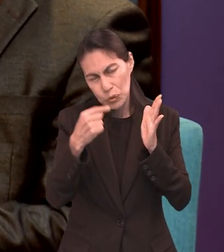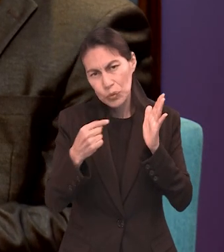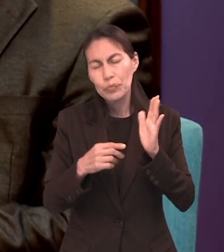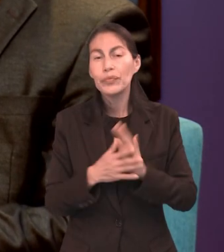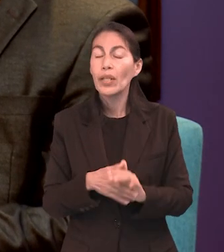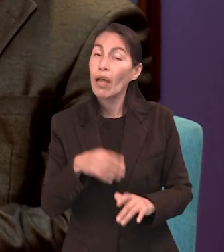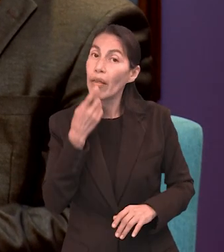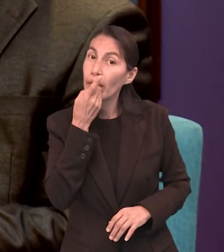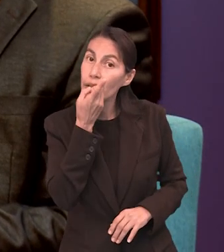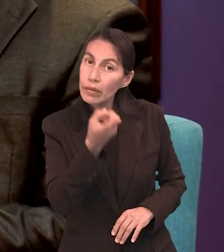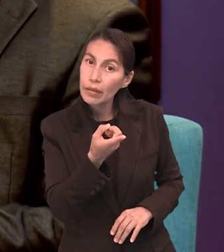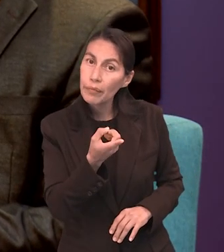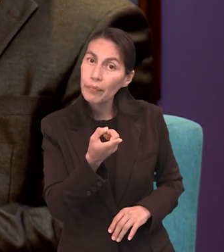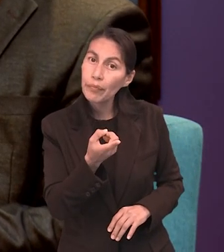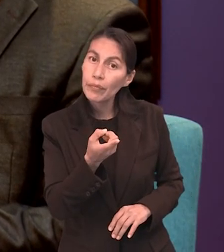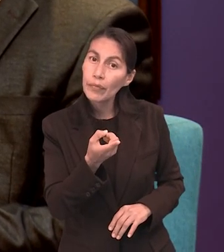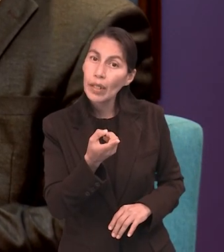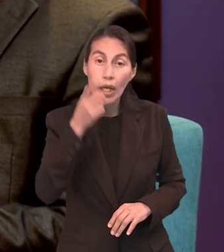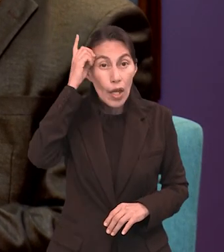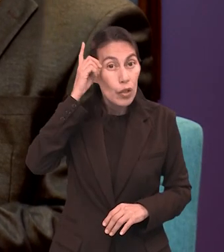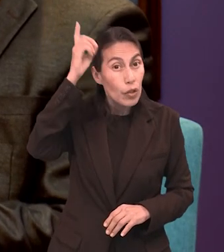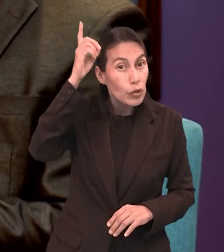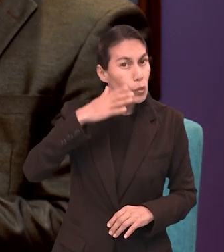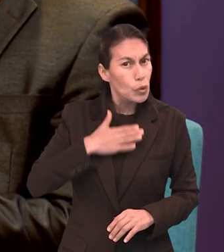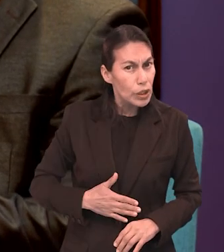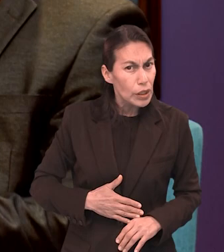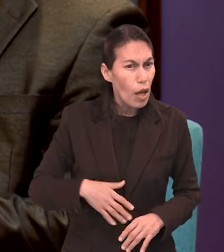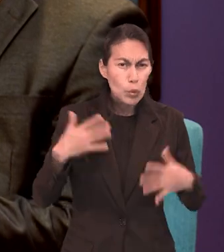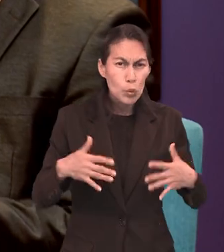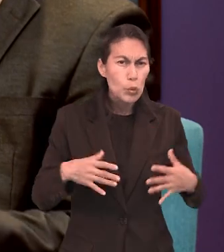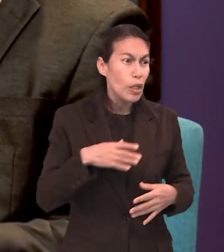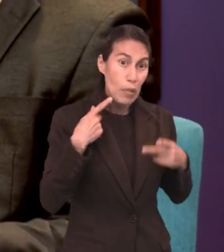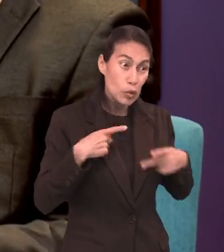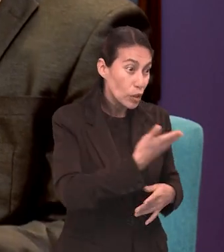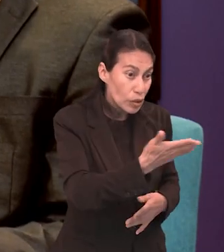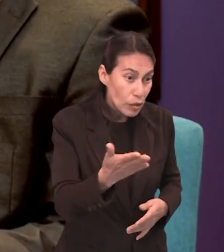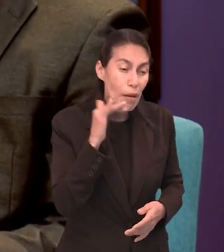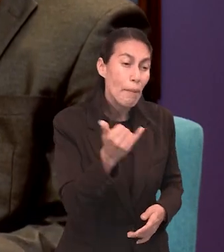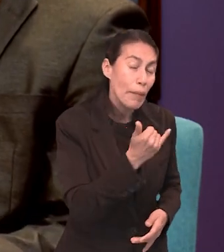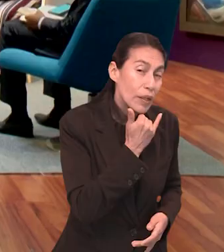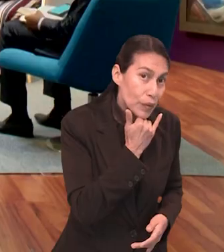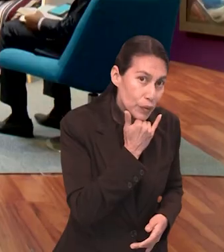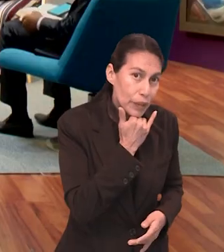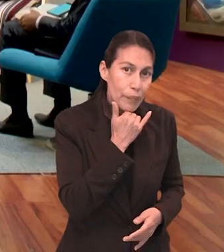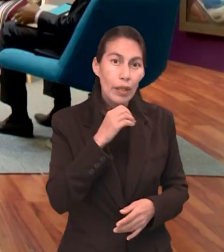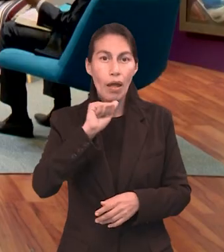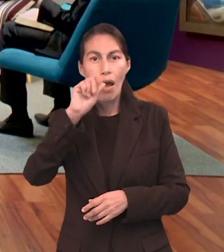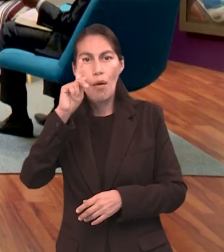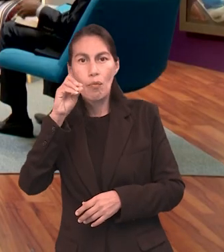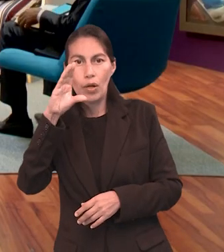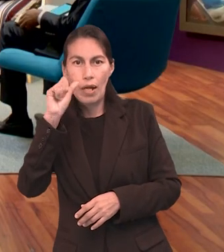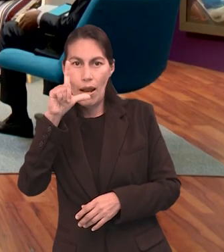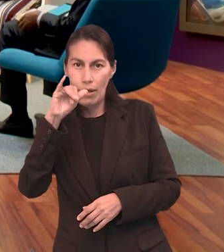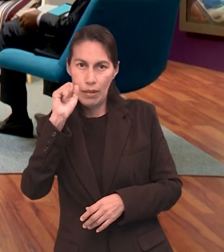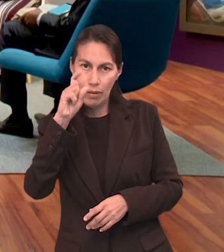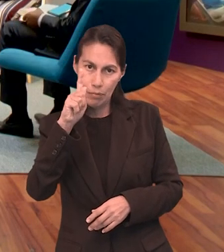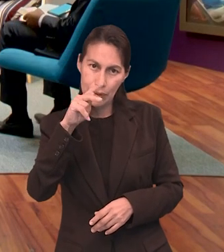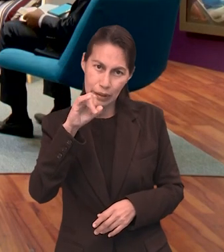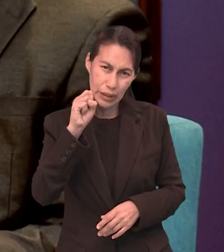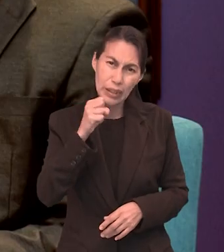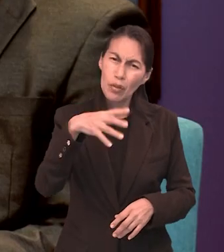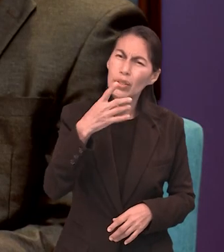de mostrar la justicia de Dios a perdonar su pueblo. Y esto recuerda lo que dice